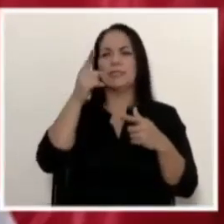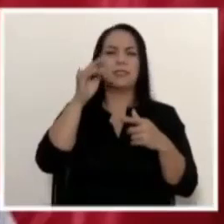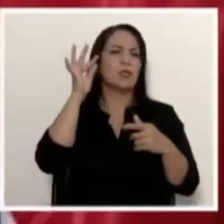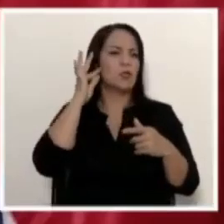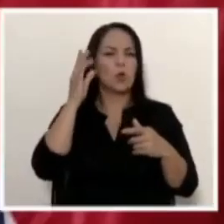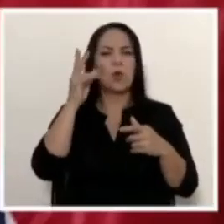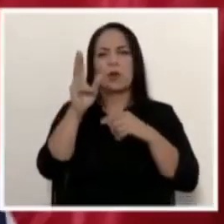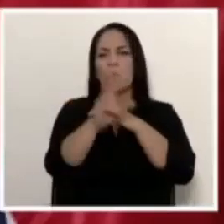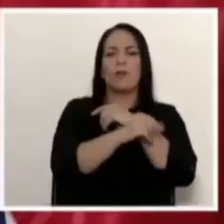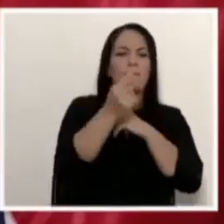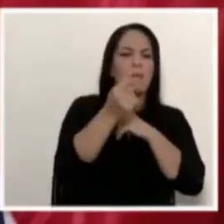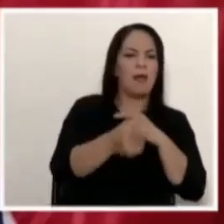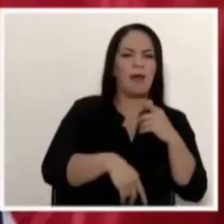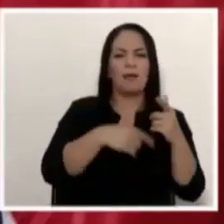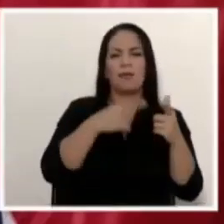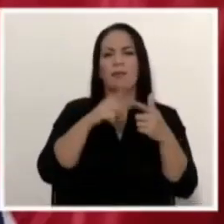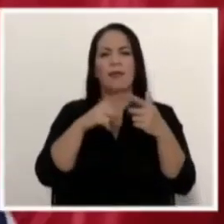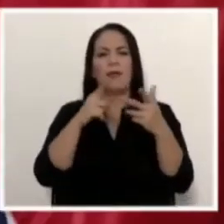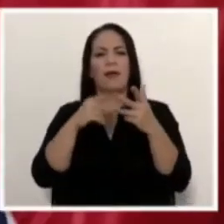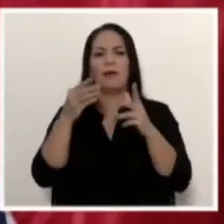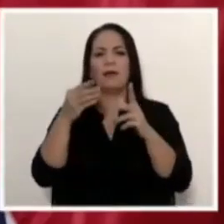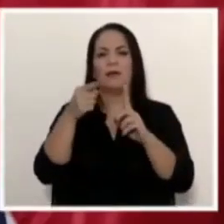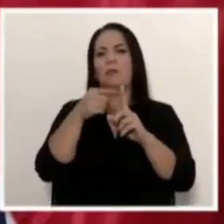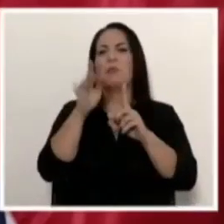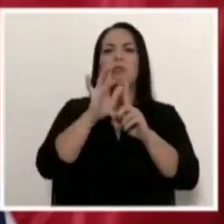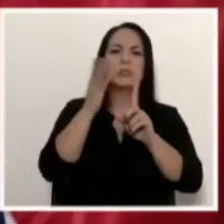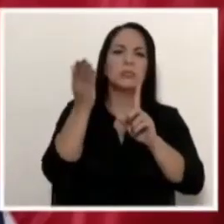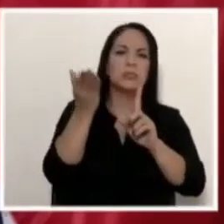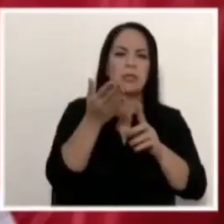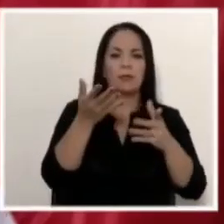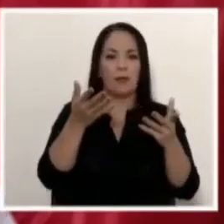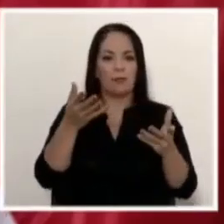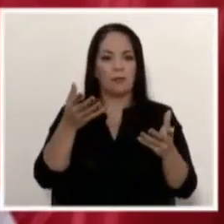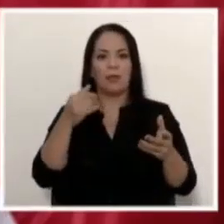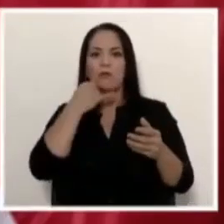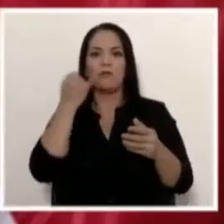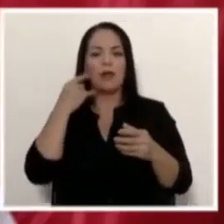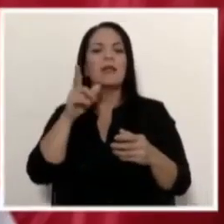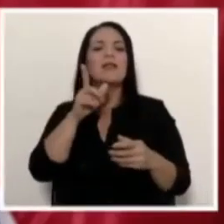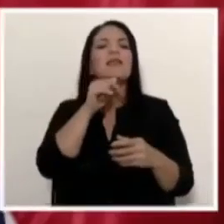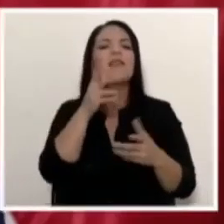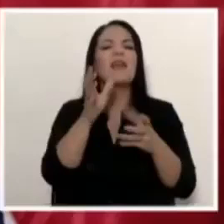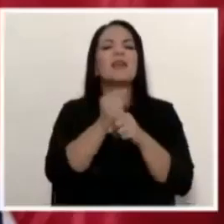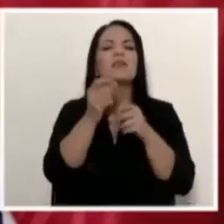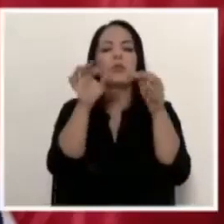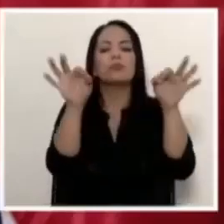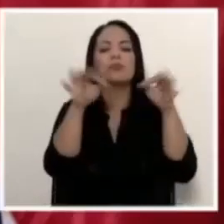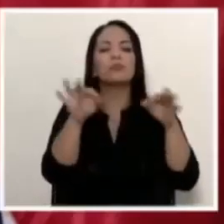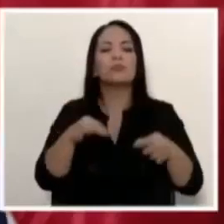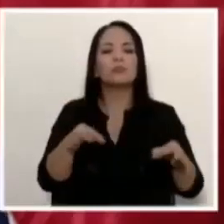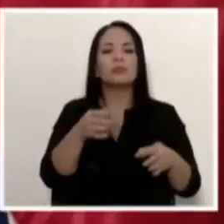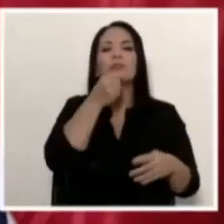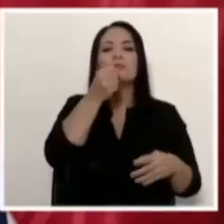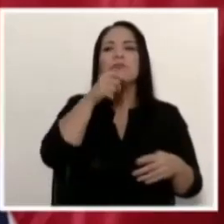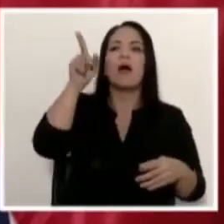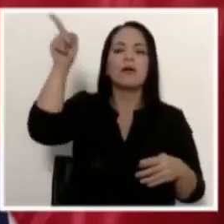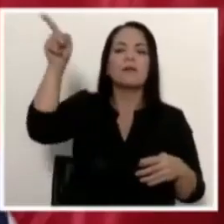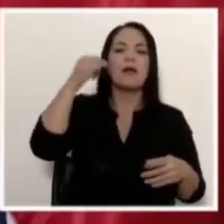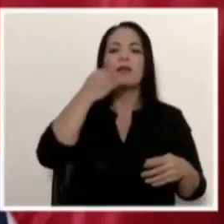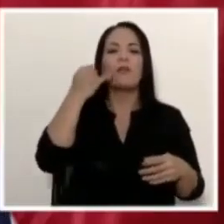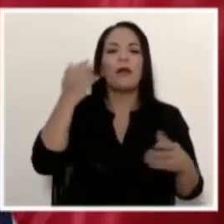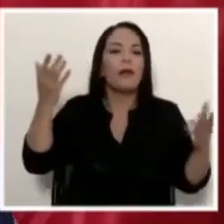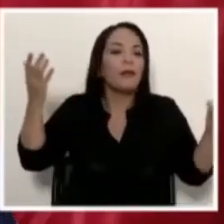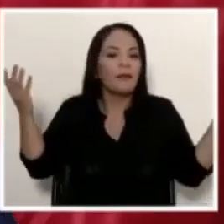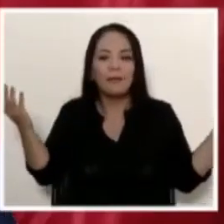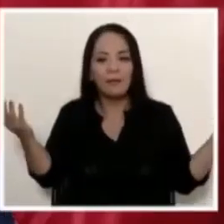la plata y están victimizando a esta persona. ¿Quién habrá generado ese artículo en la prensa? Yo no sé. El país